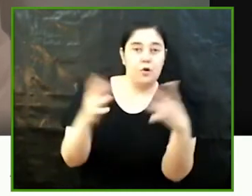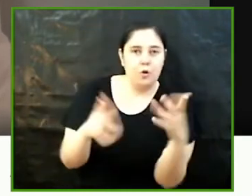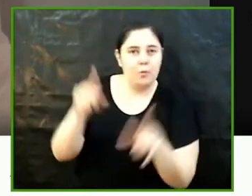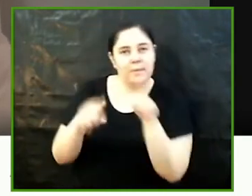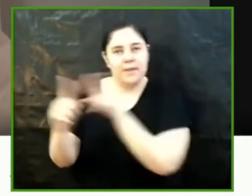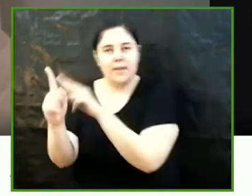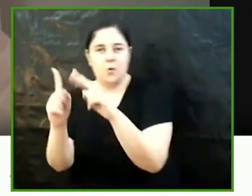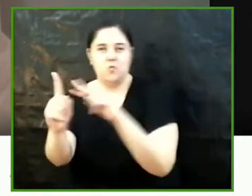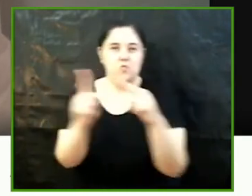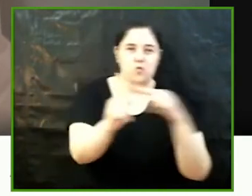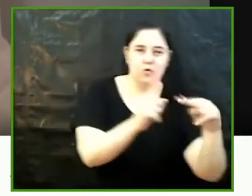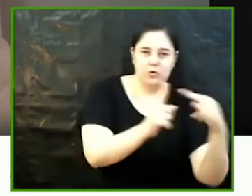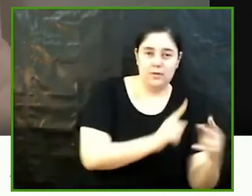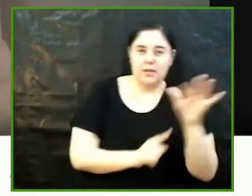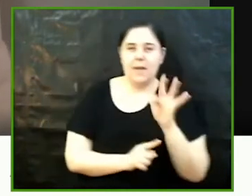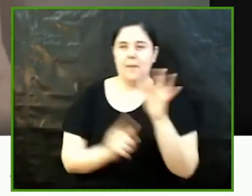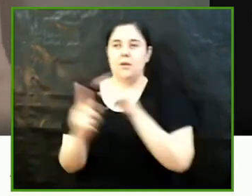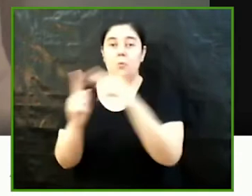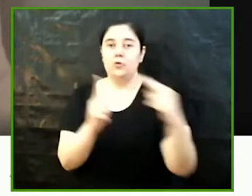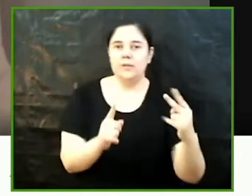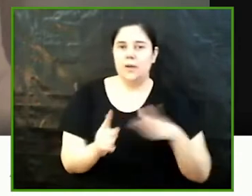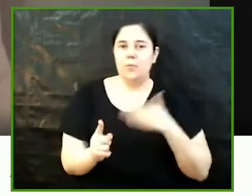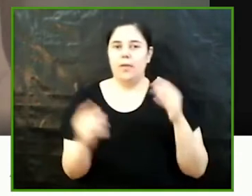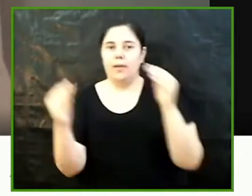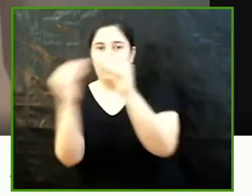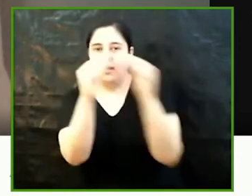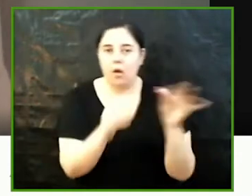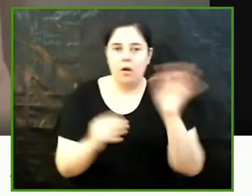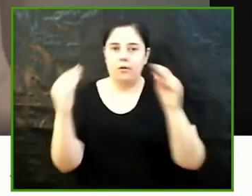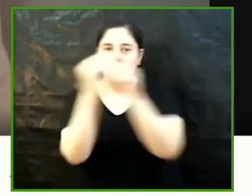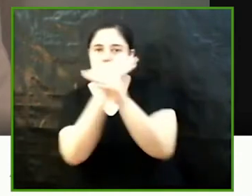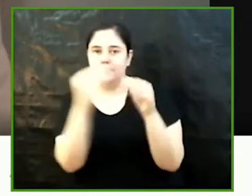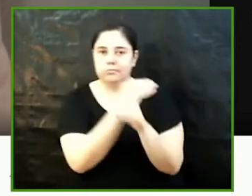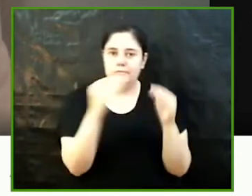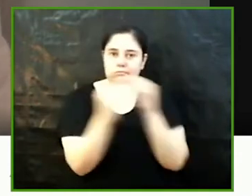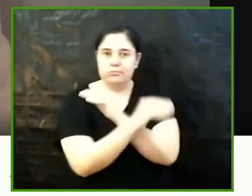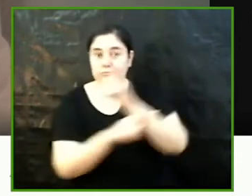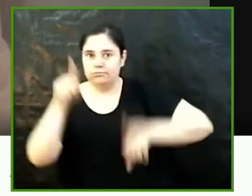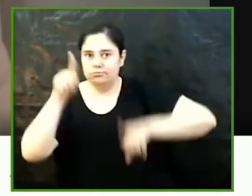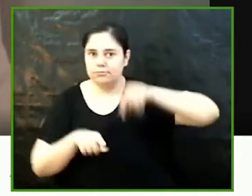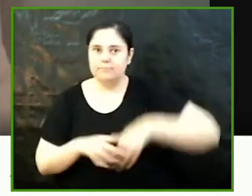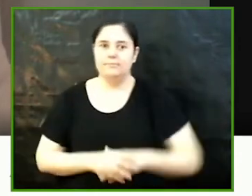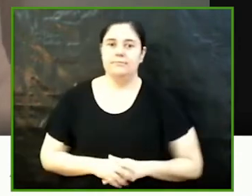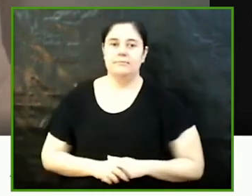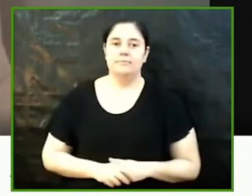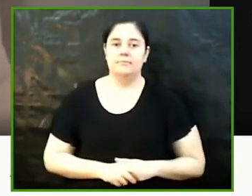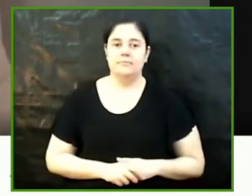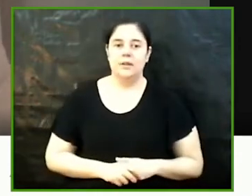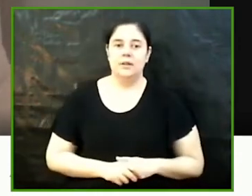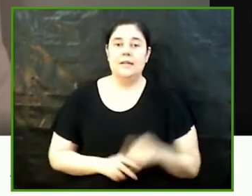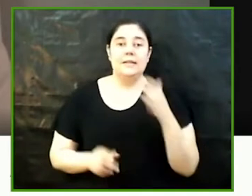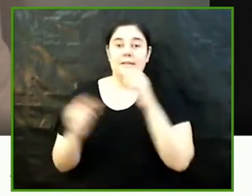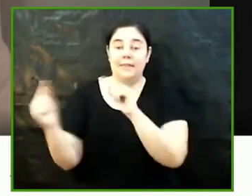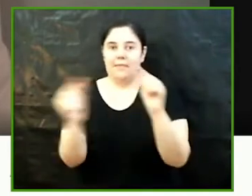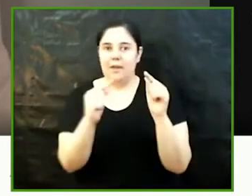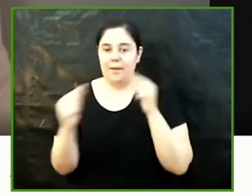buscar cuáles son esos puntos de encuentro y desencuentro entre ambas posturas Esta forma de enfocar el debate me ha